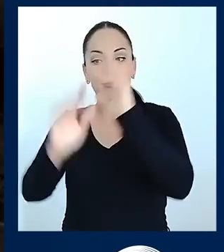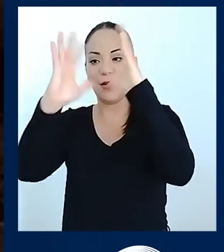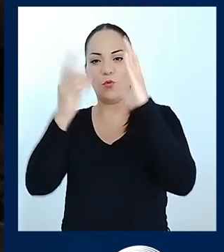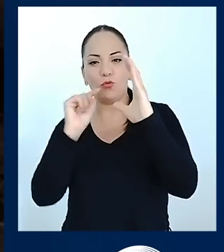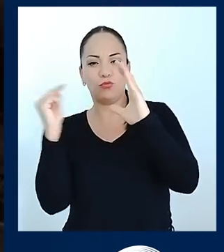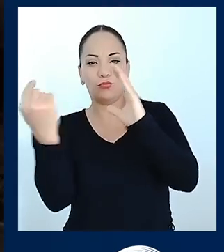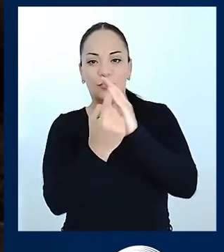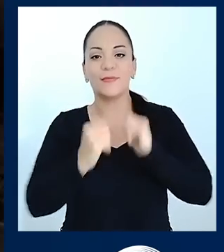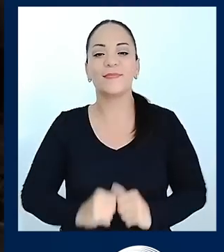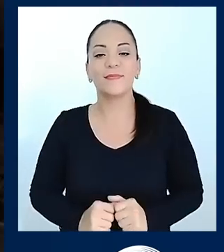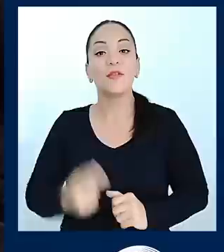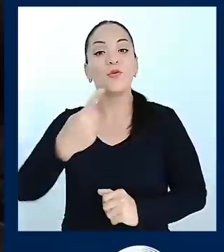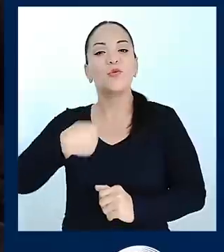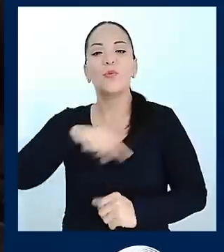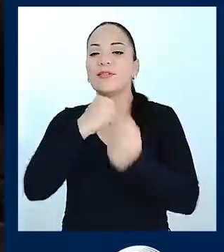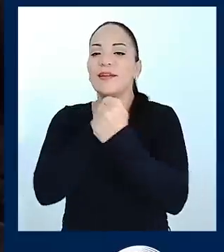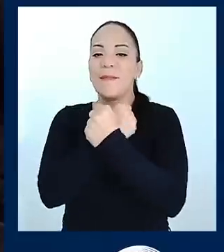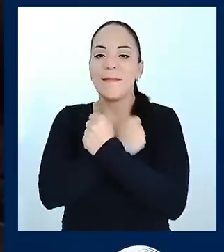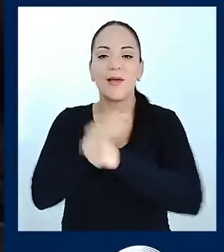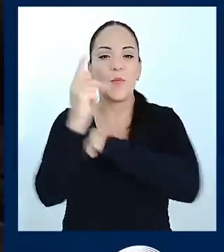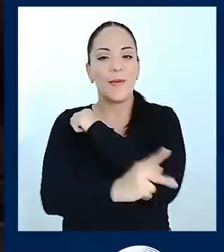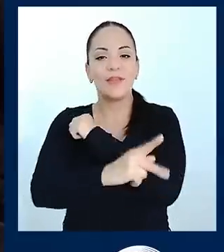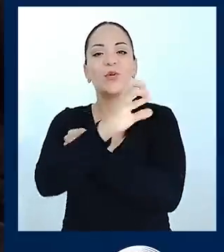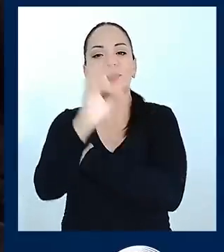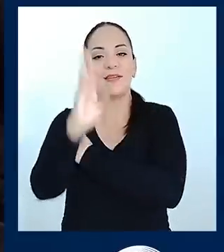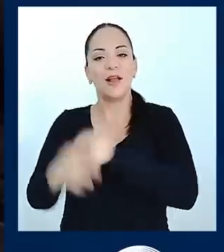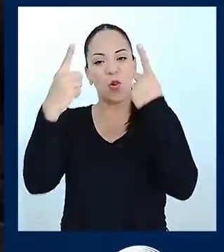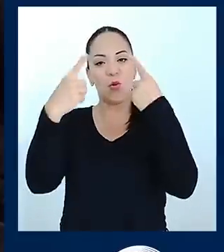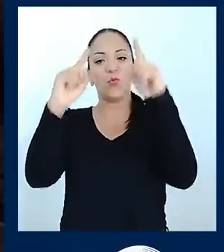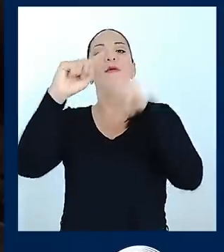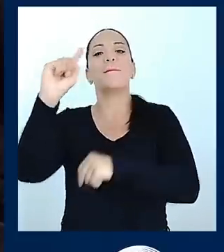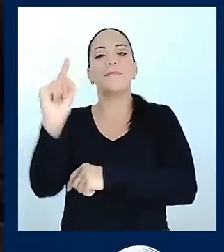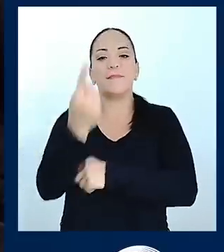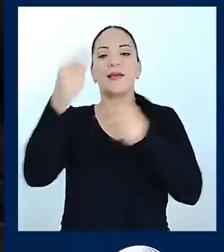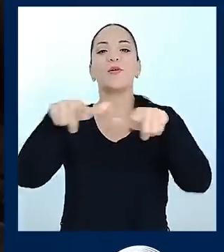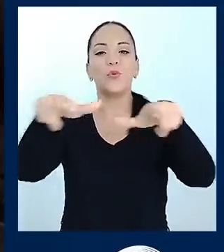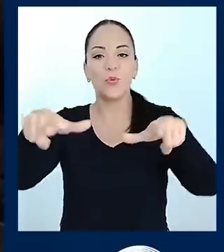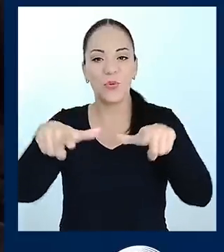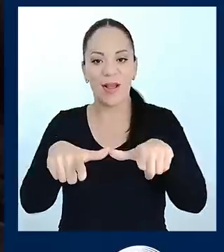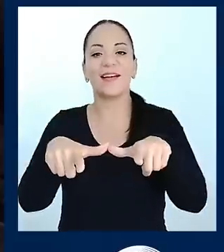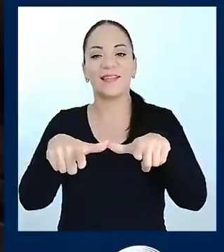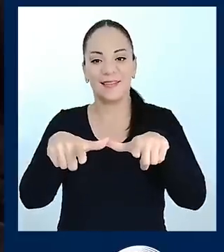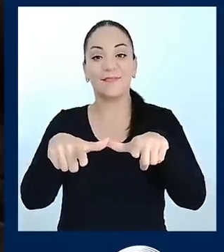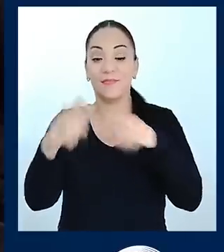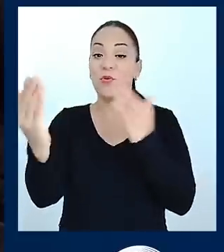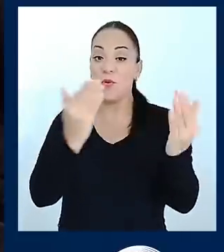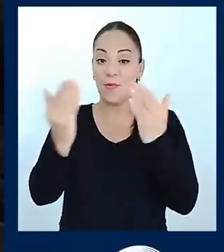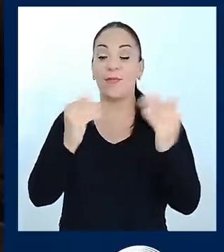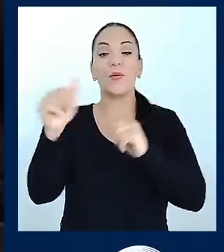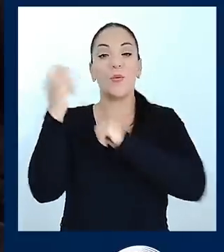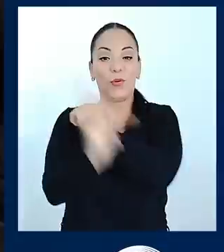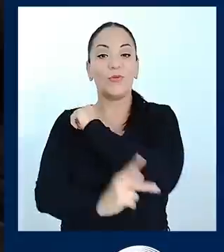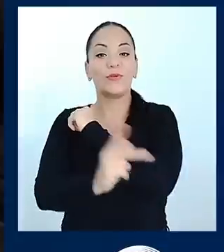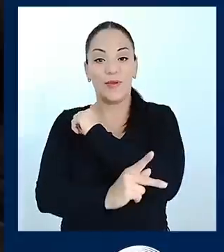Nuestra amada Costa Rica se coronó campeona de esa liga porque salió con la